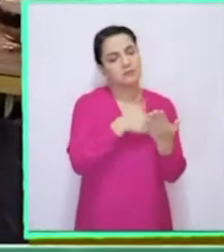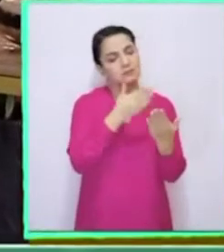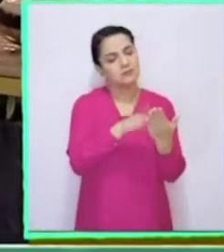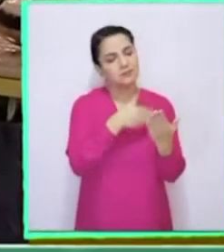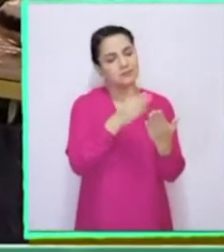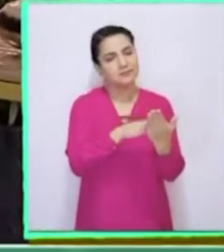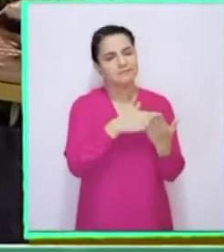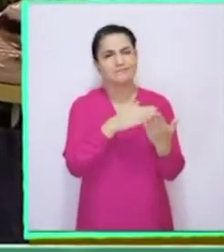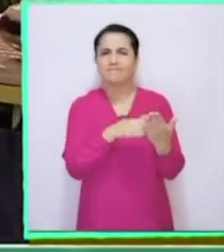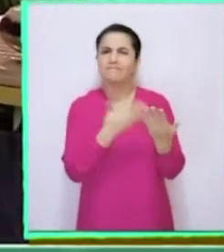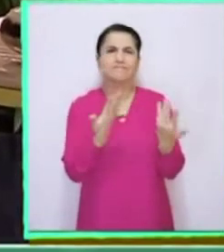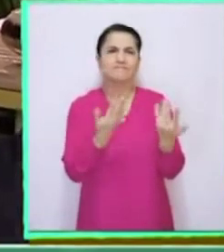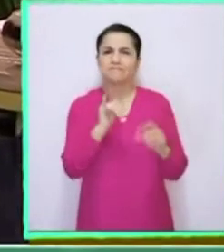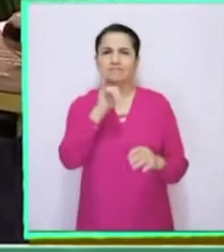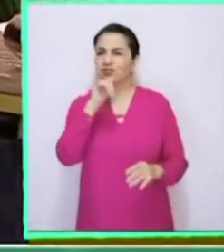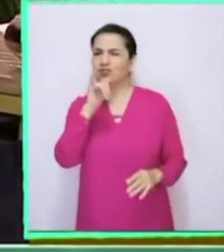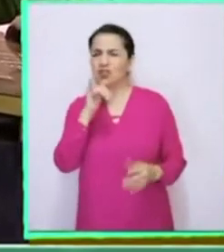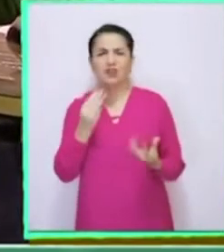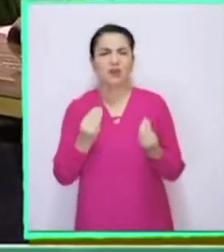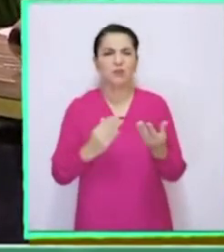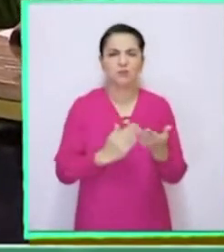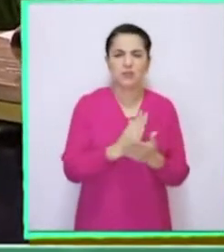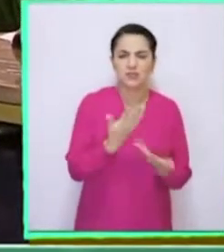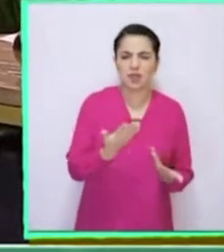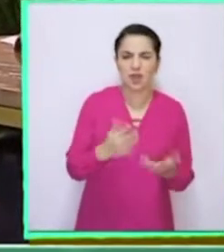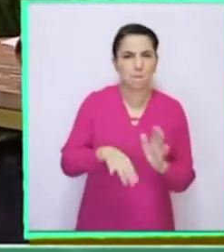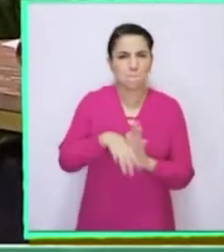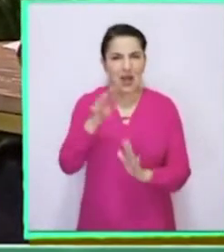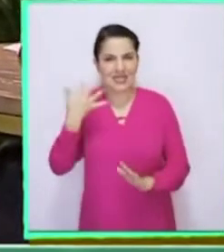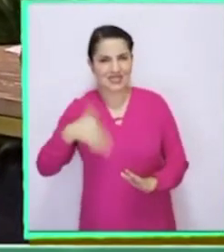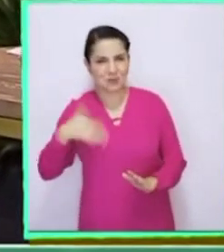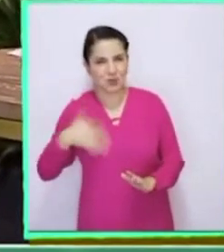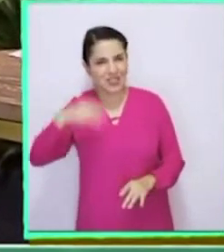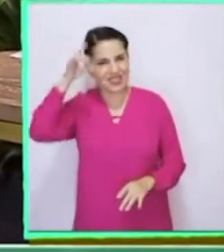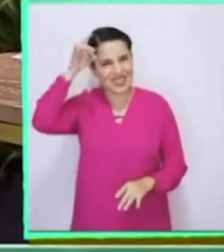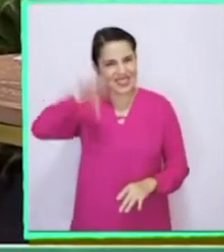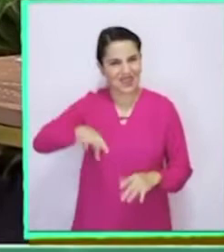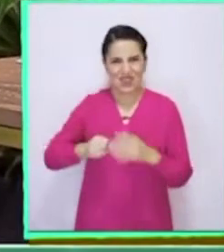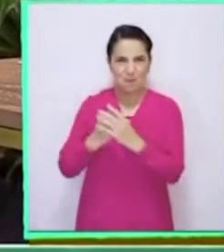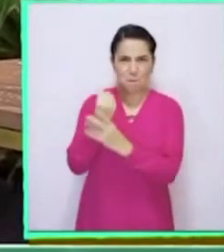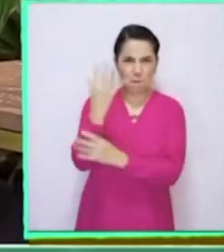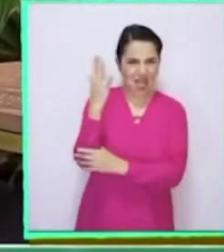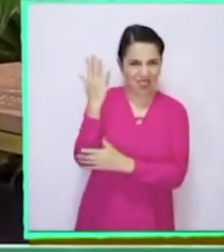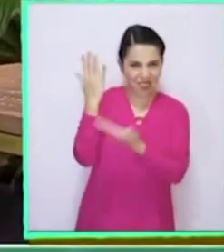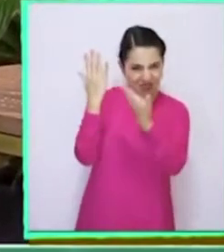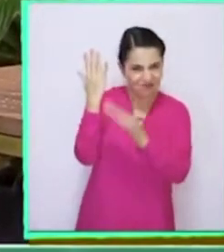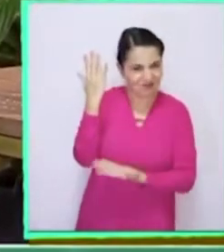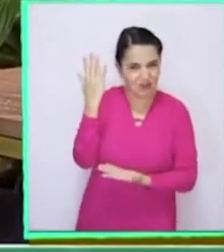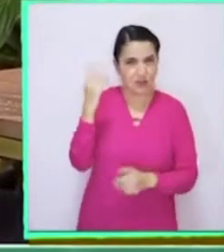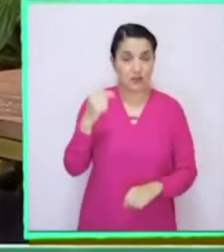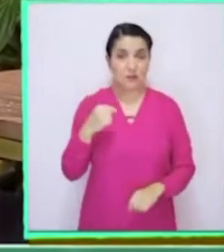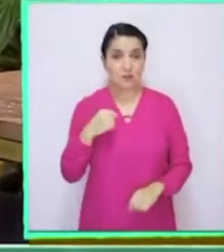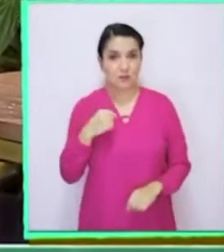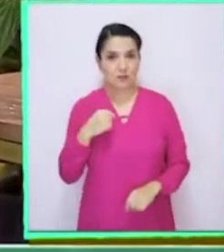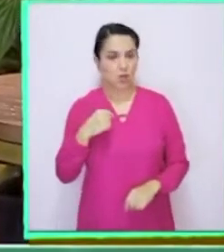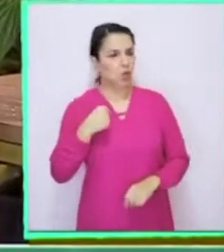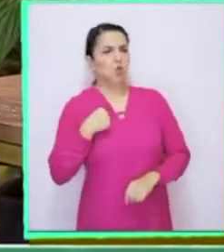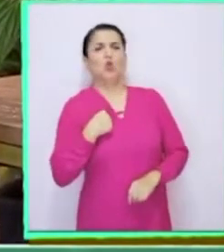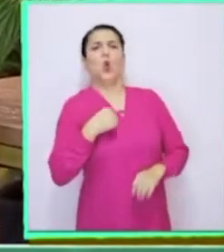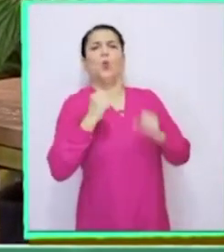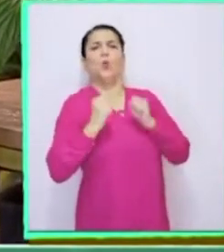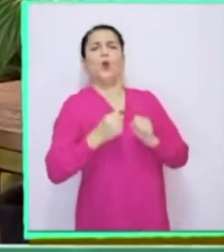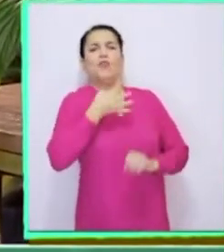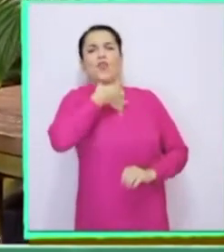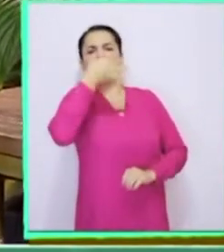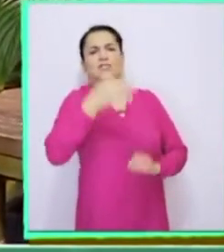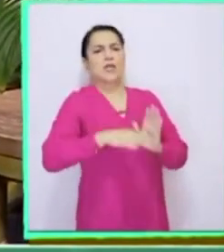pero no sé de dónde partir. ¿Qué será lo más importante que debemos saber sobre las plantas? Yo te puedo decir qué es